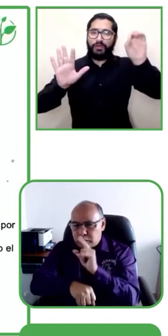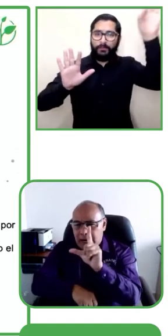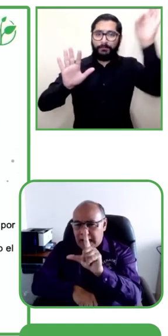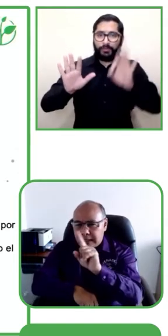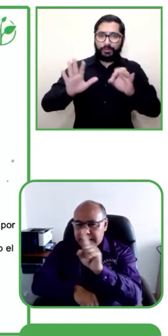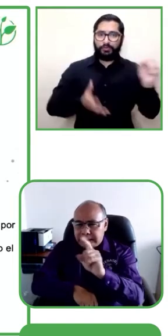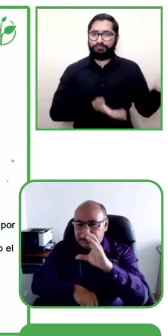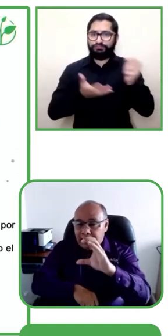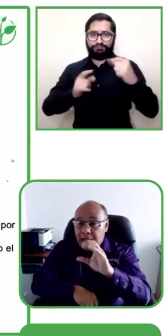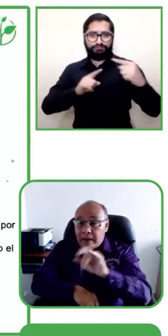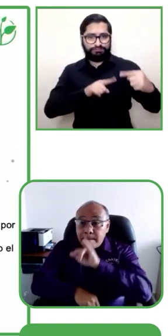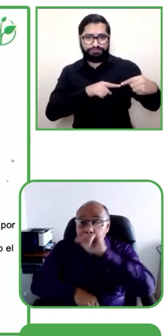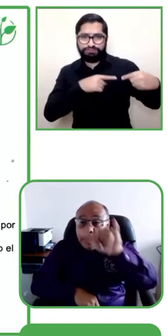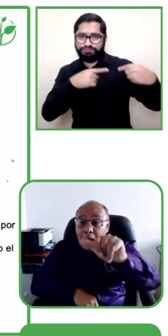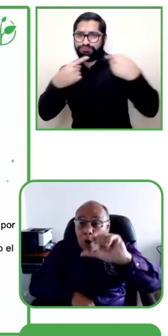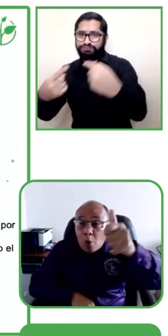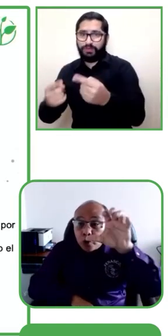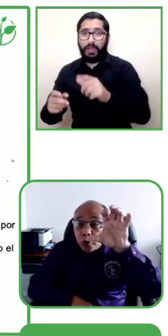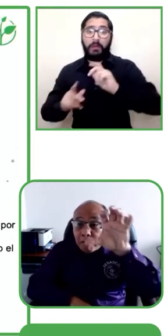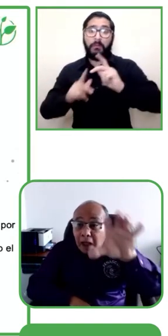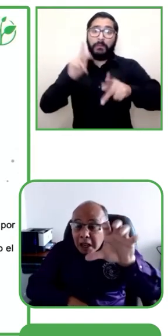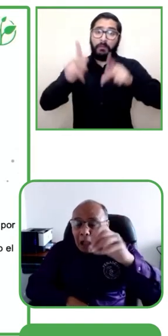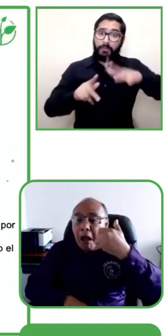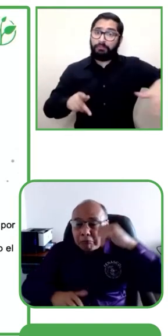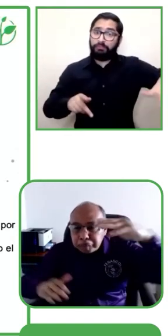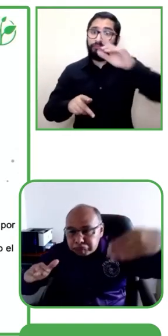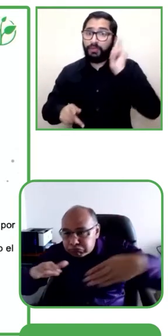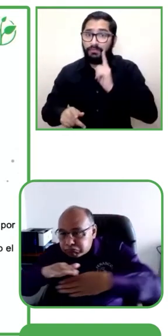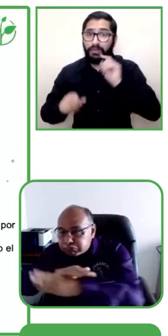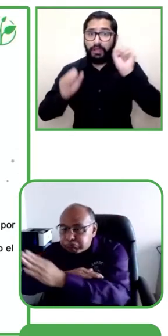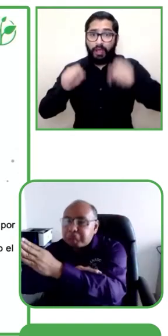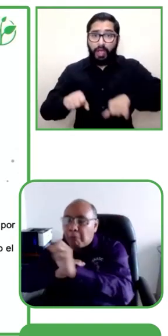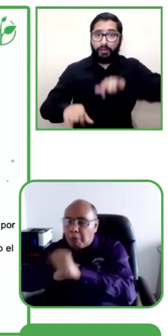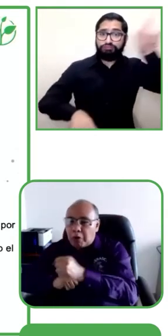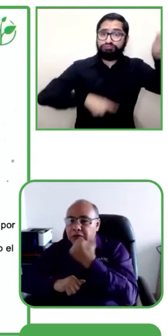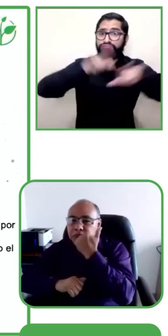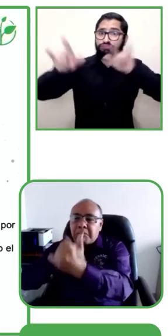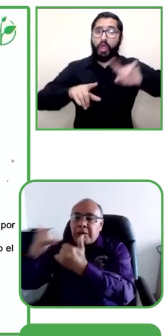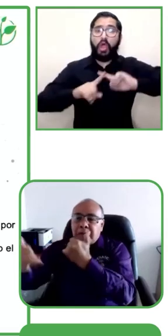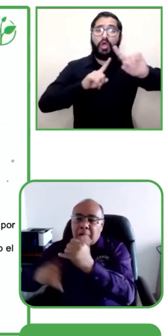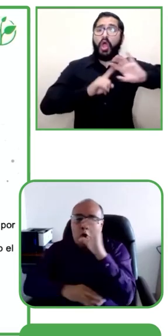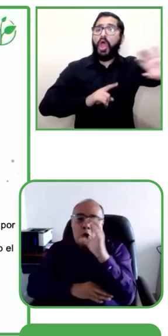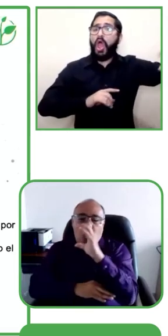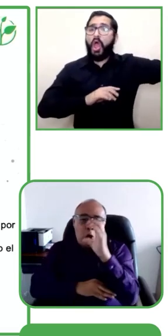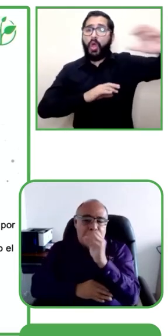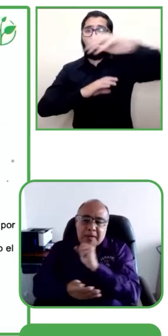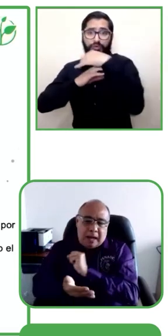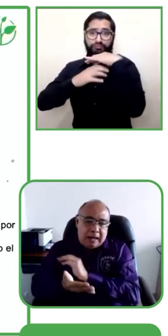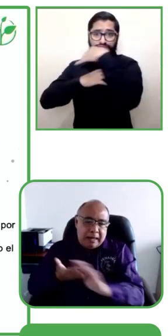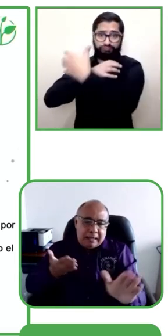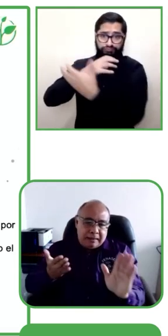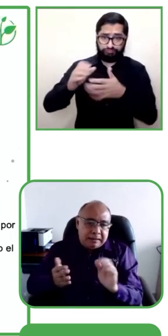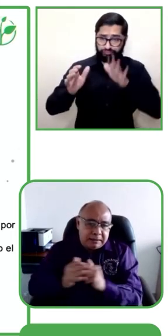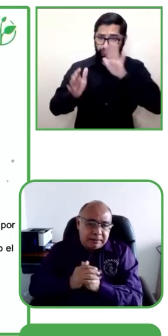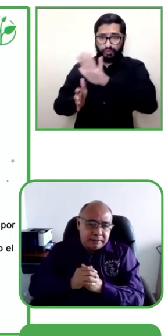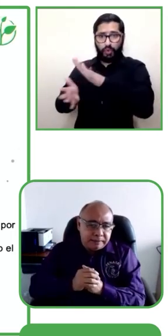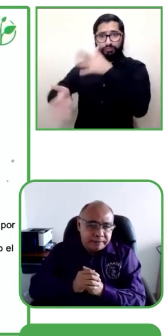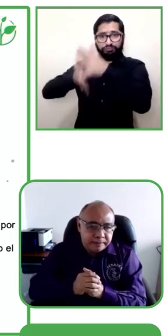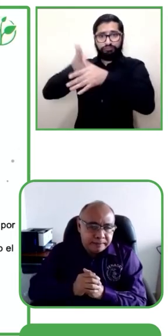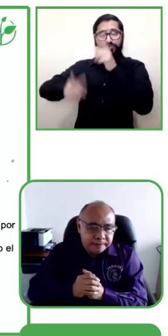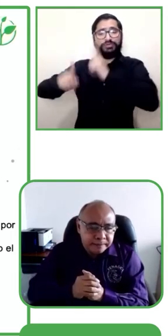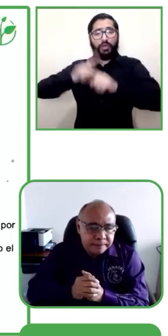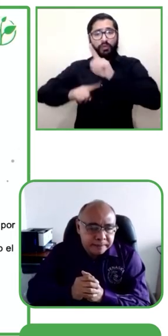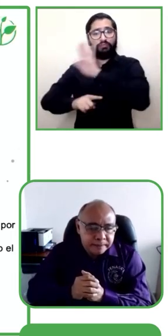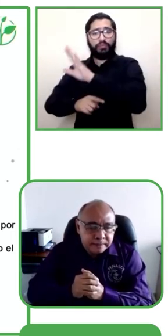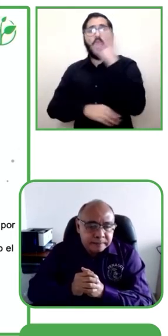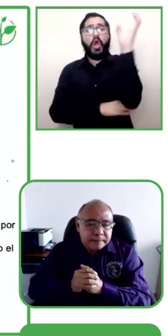países, sordos de Colombia que usan la lengua de señas colombiana, viajan a otro país, pueden ingresar desde ese país al centro de relevo